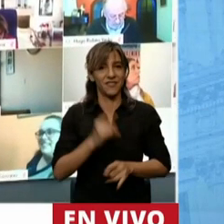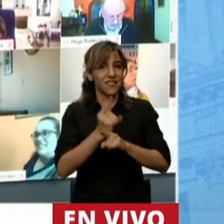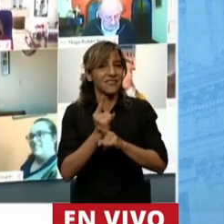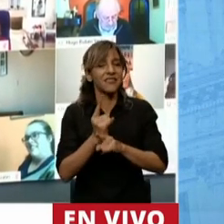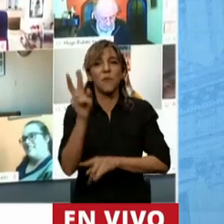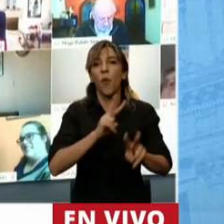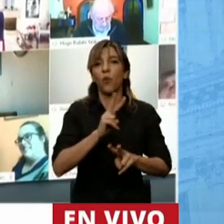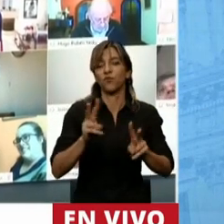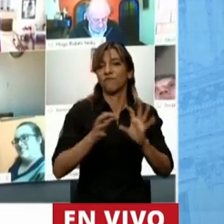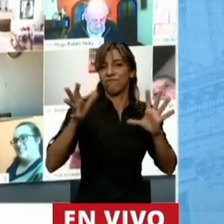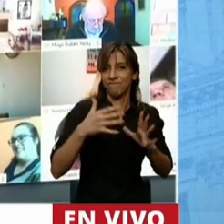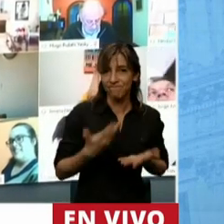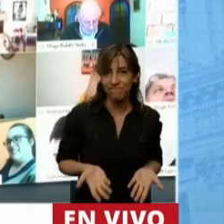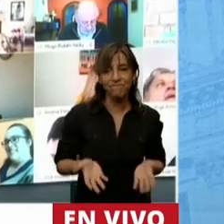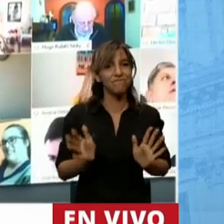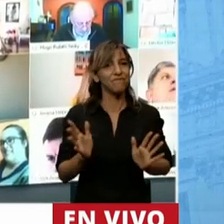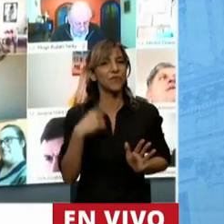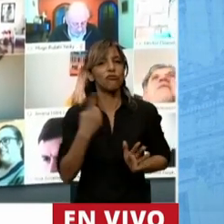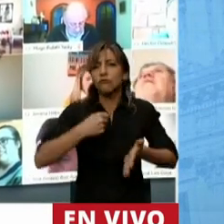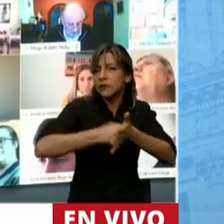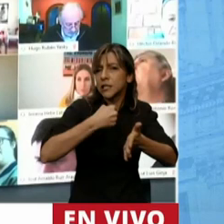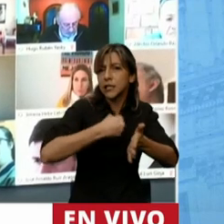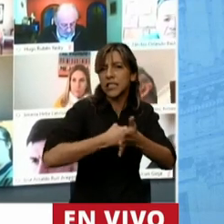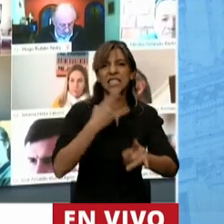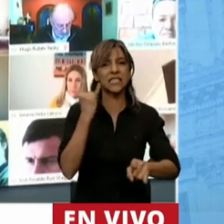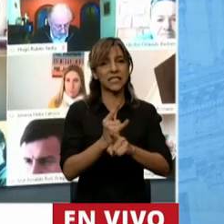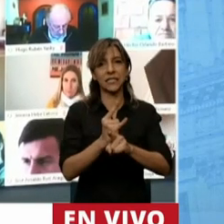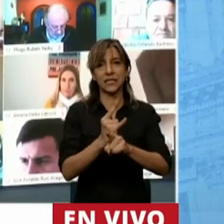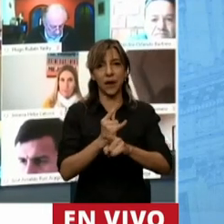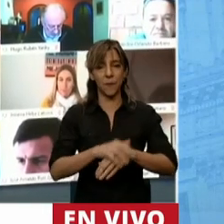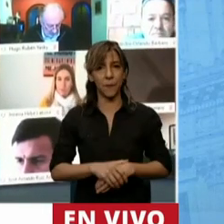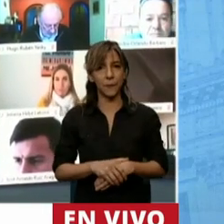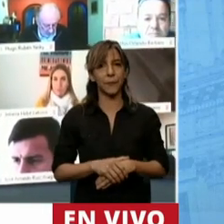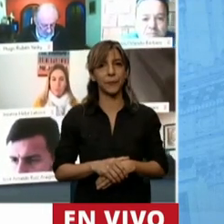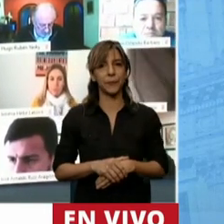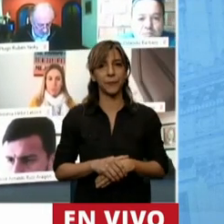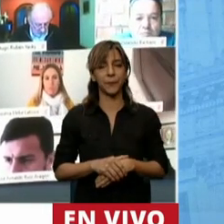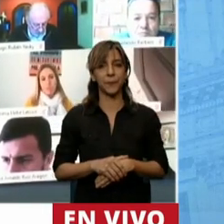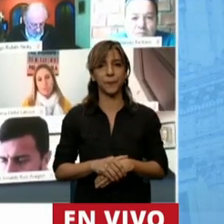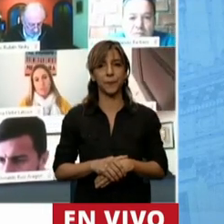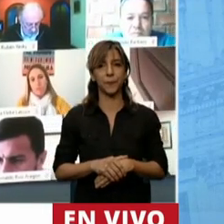no ponemos excusas no le vamos a echar la culpa a nadie